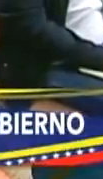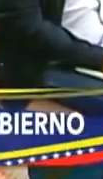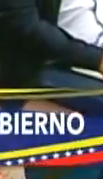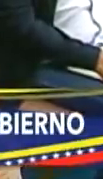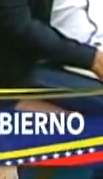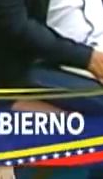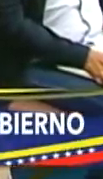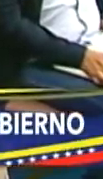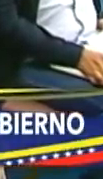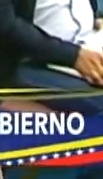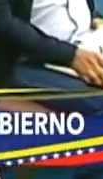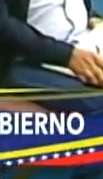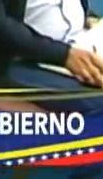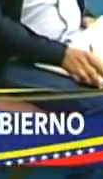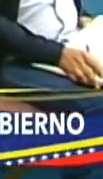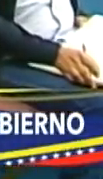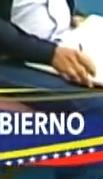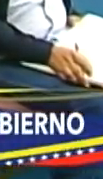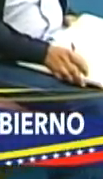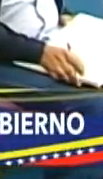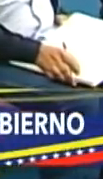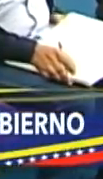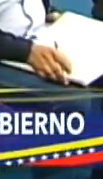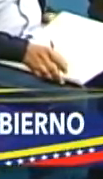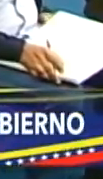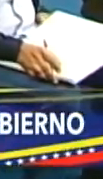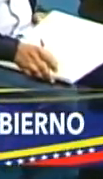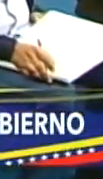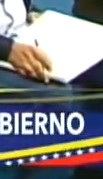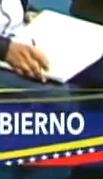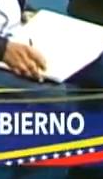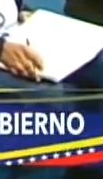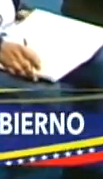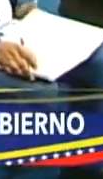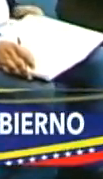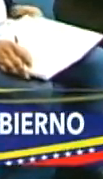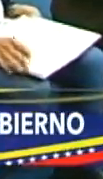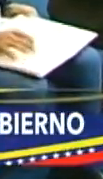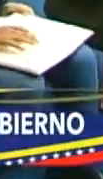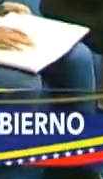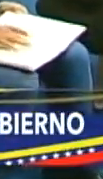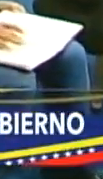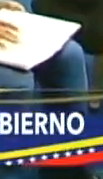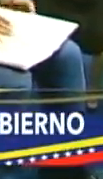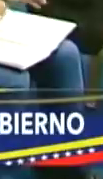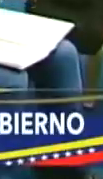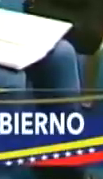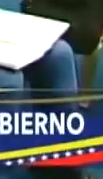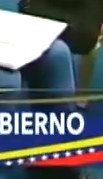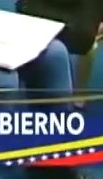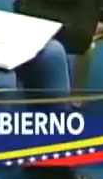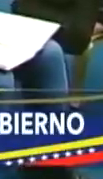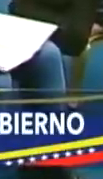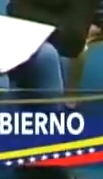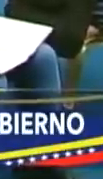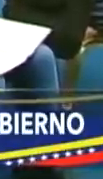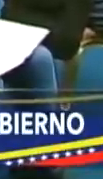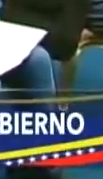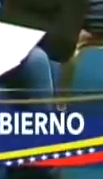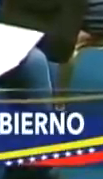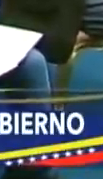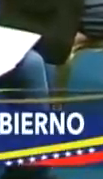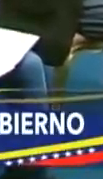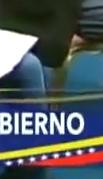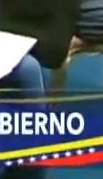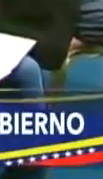Quiero darle las gracias a la vicepresidenta ejecutiva, quien lleva las riendas del Consejo Federal de Gobierno, doctora